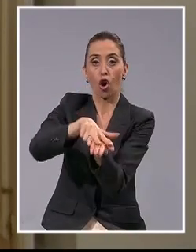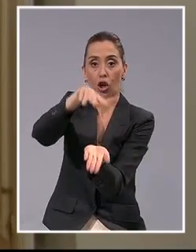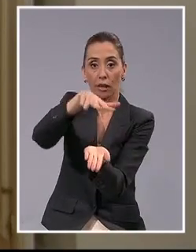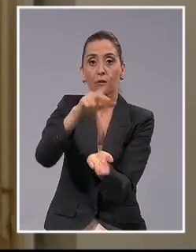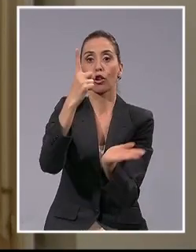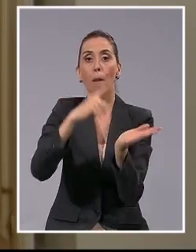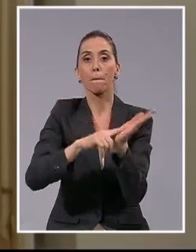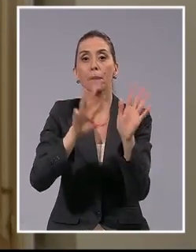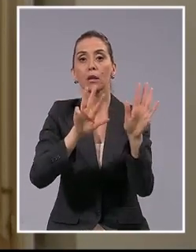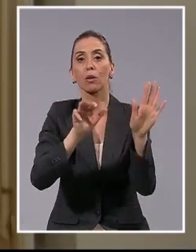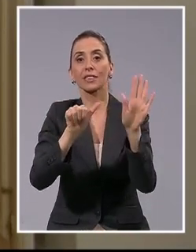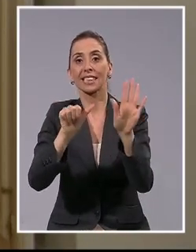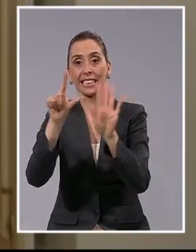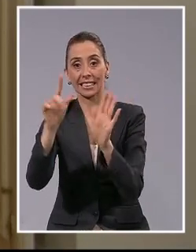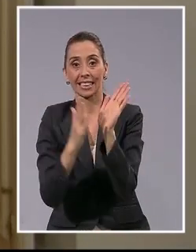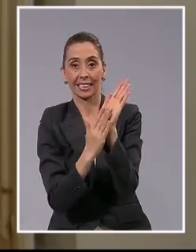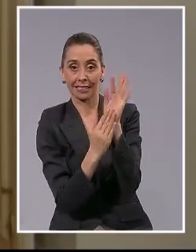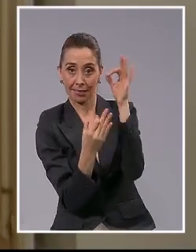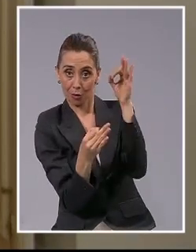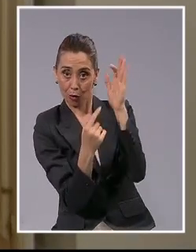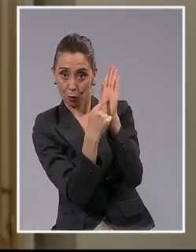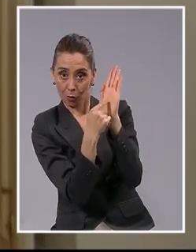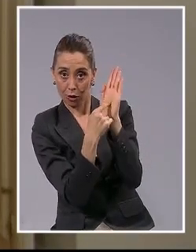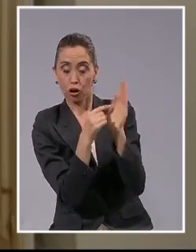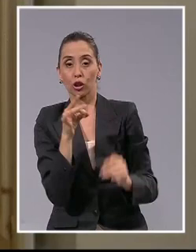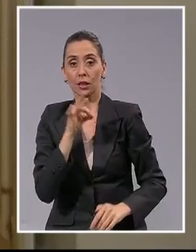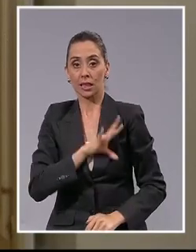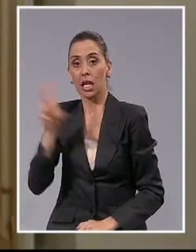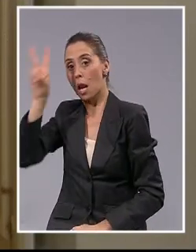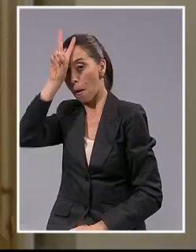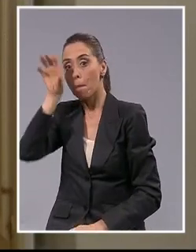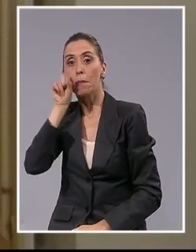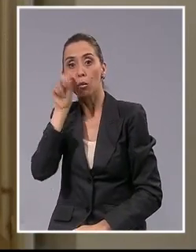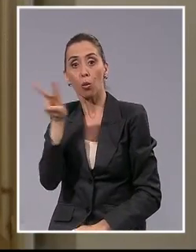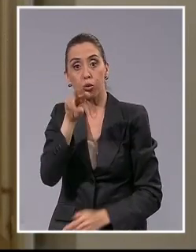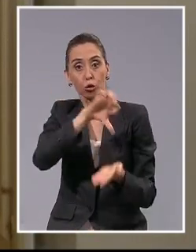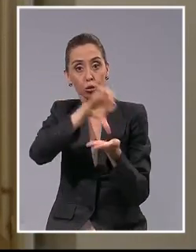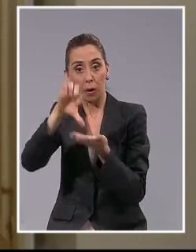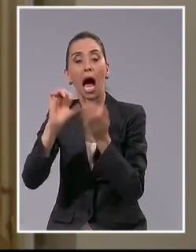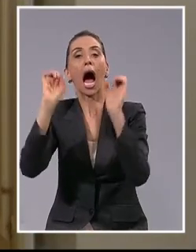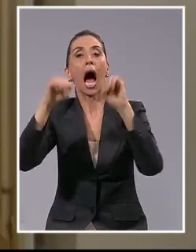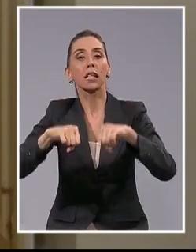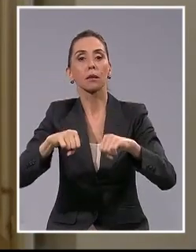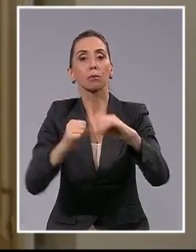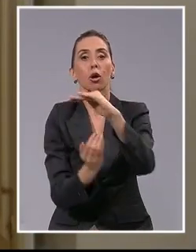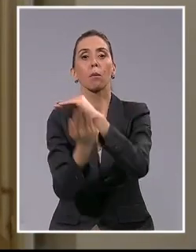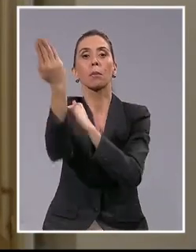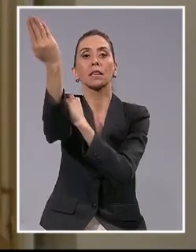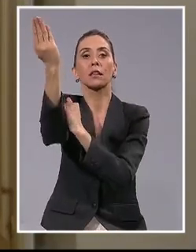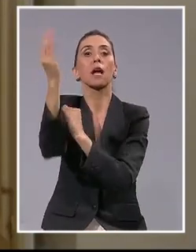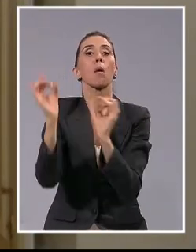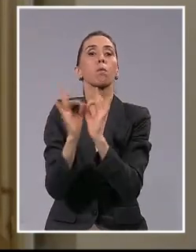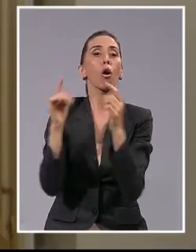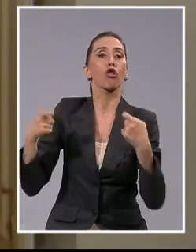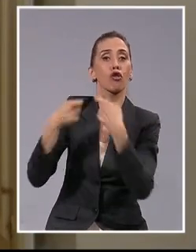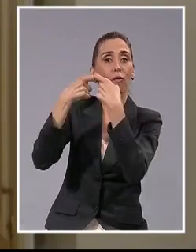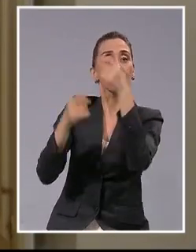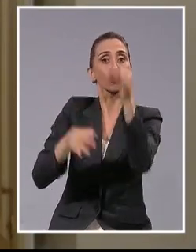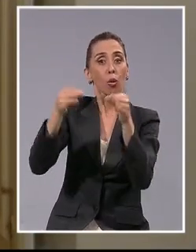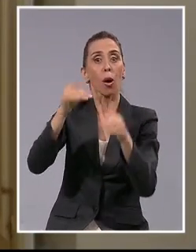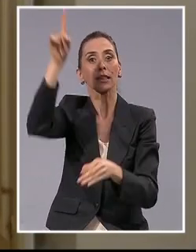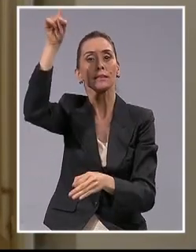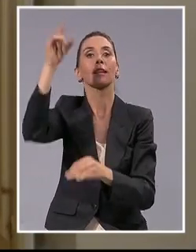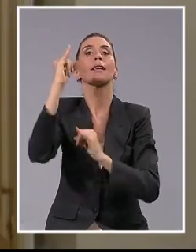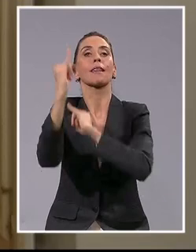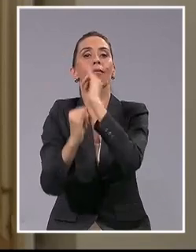1967, Chile y Perú aceptaron la jurisdicción de la Corte Internacional de la Haya